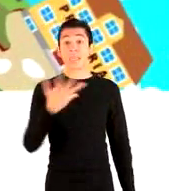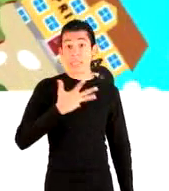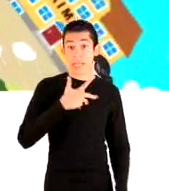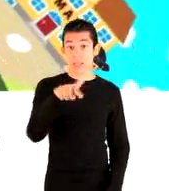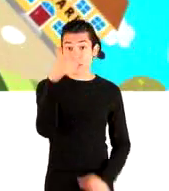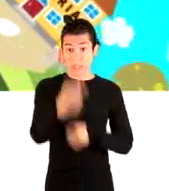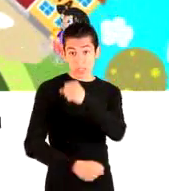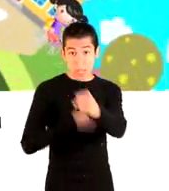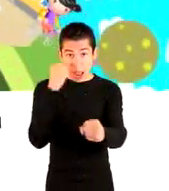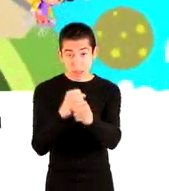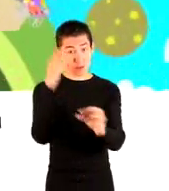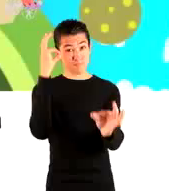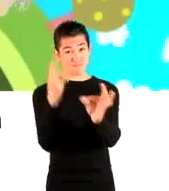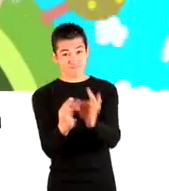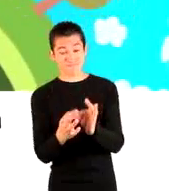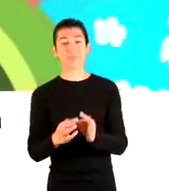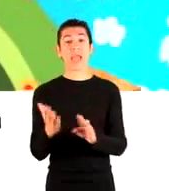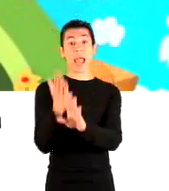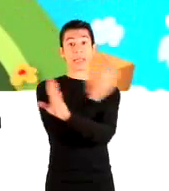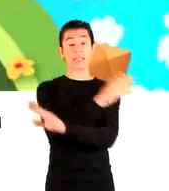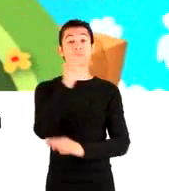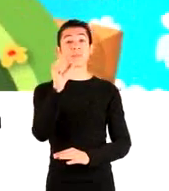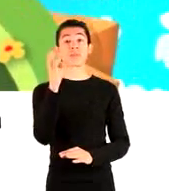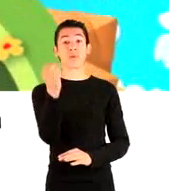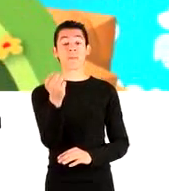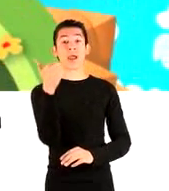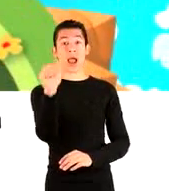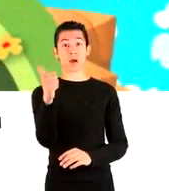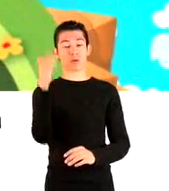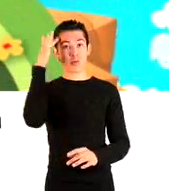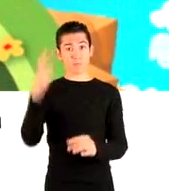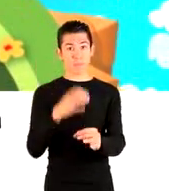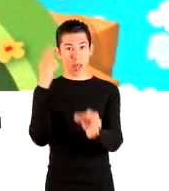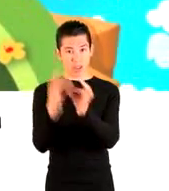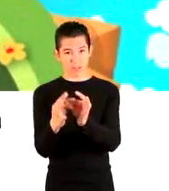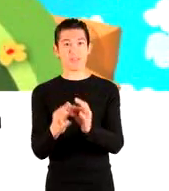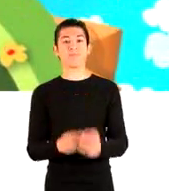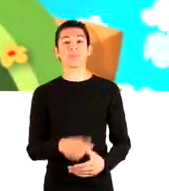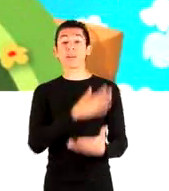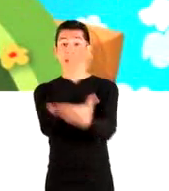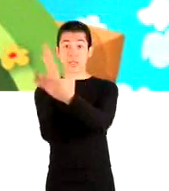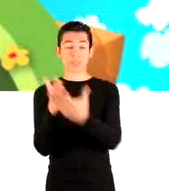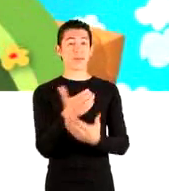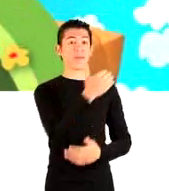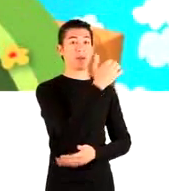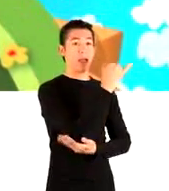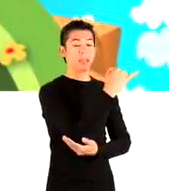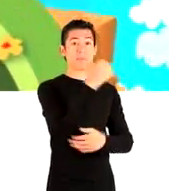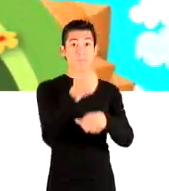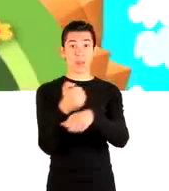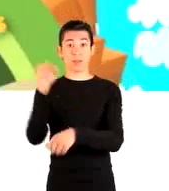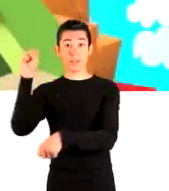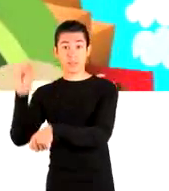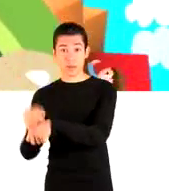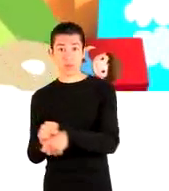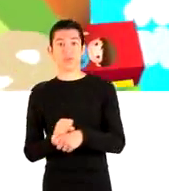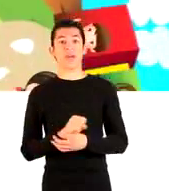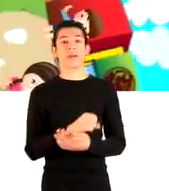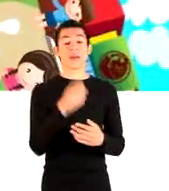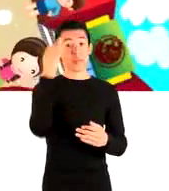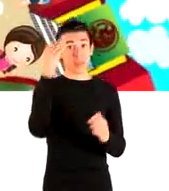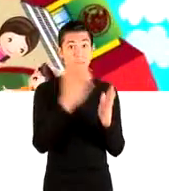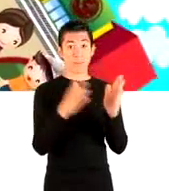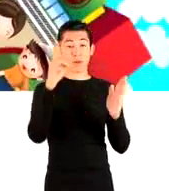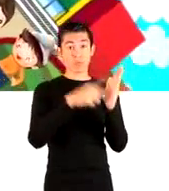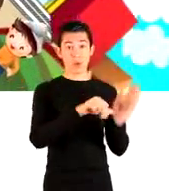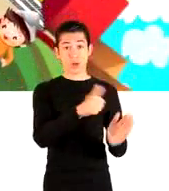12 años cumplidos al 29 de agosto de 2011 y asistes a una escuela de educación básica en el ciclo 2011-2012, juzga a